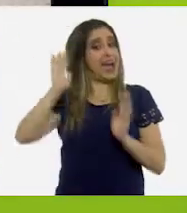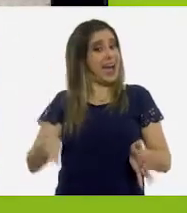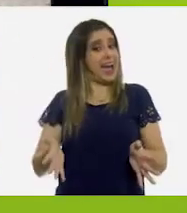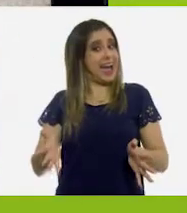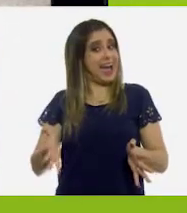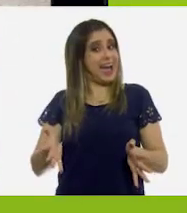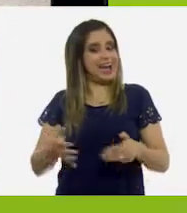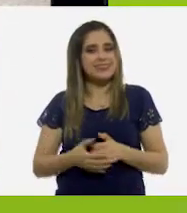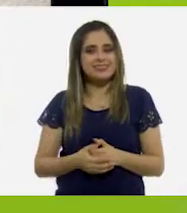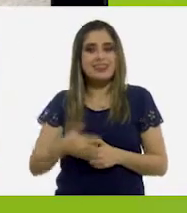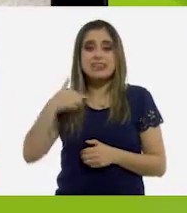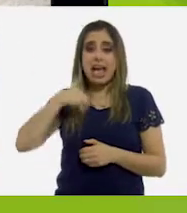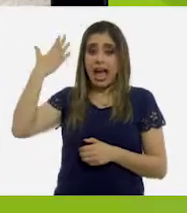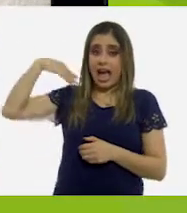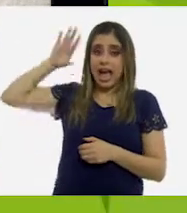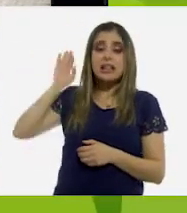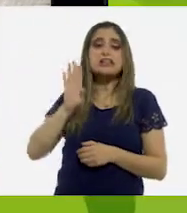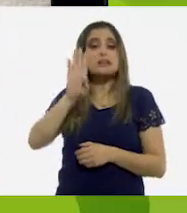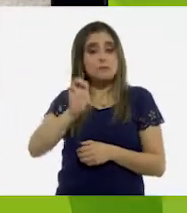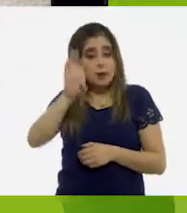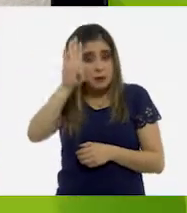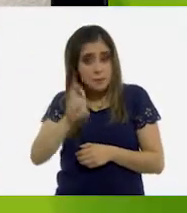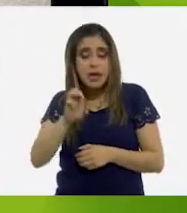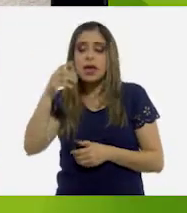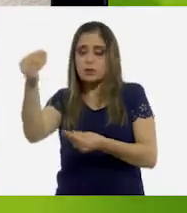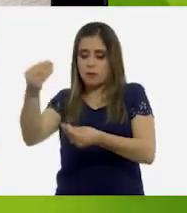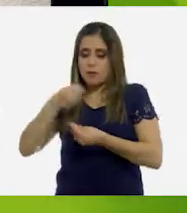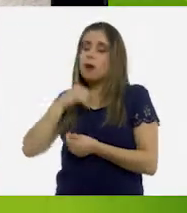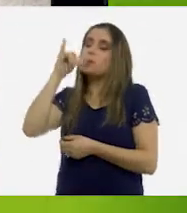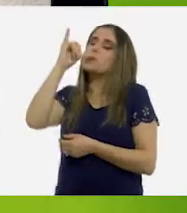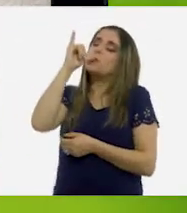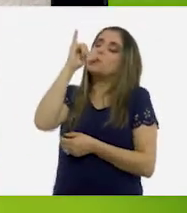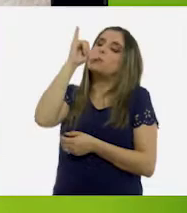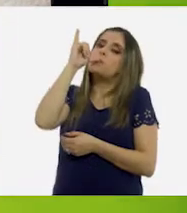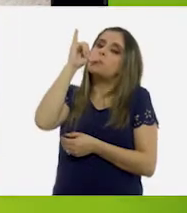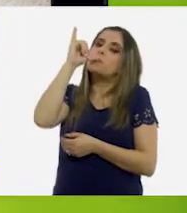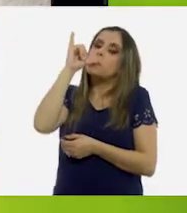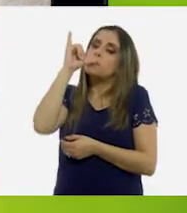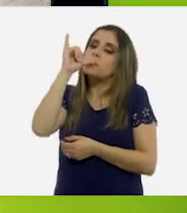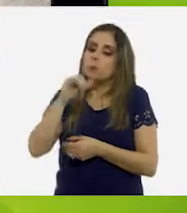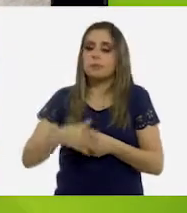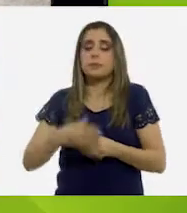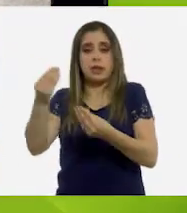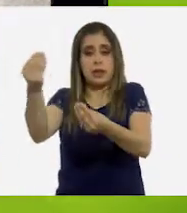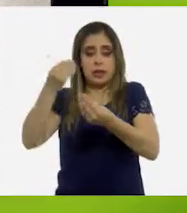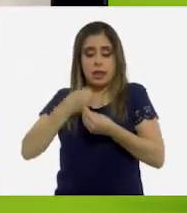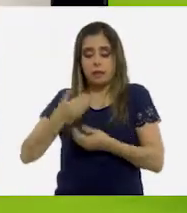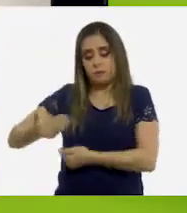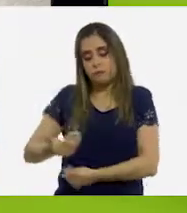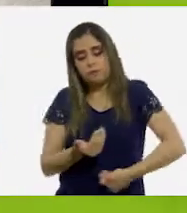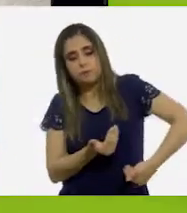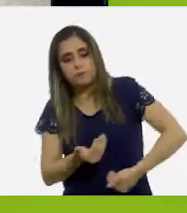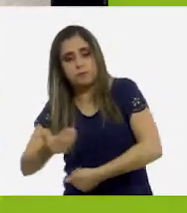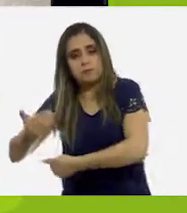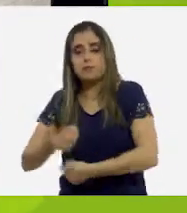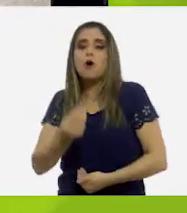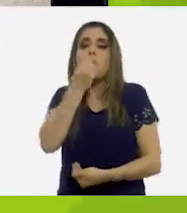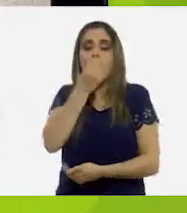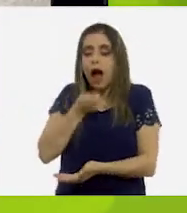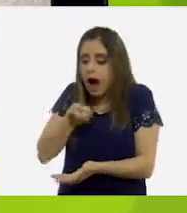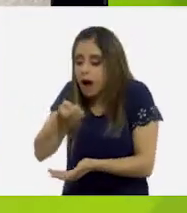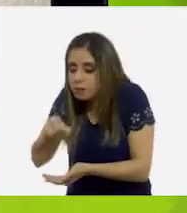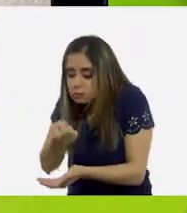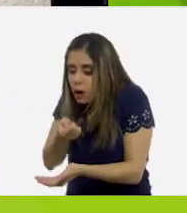Cuando era bebé me daban manila, me cargaban, me daban de comer en la boca